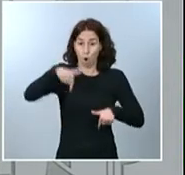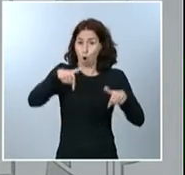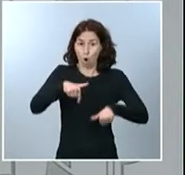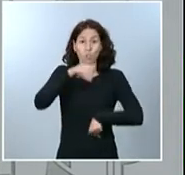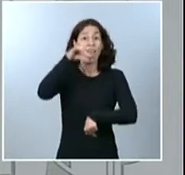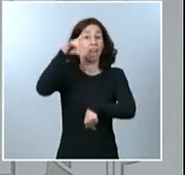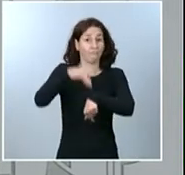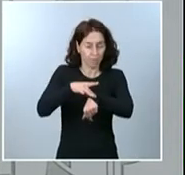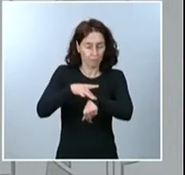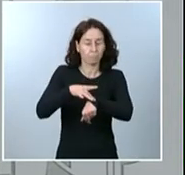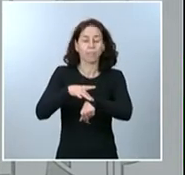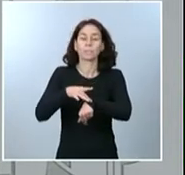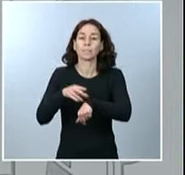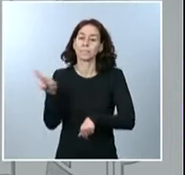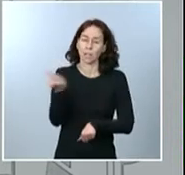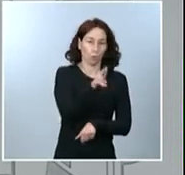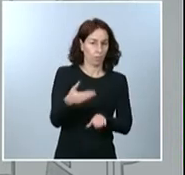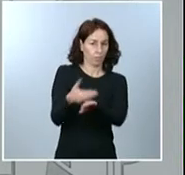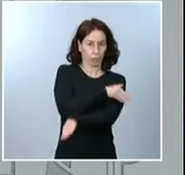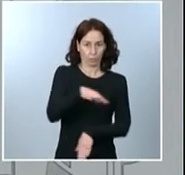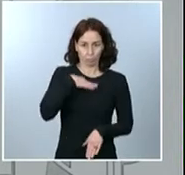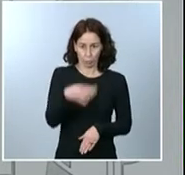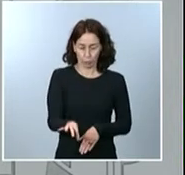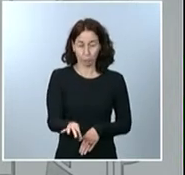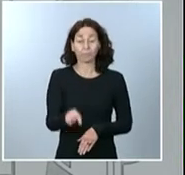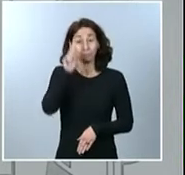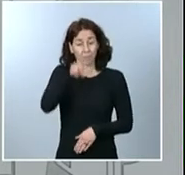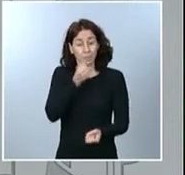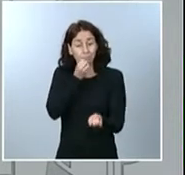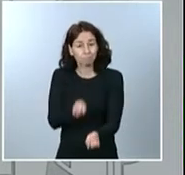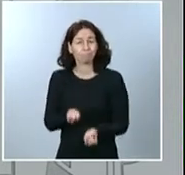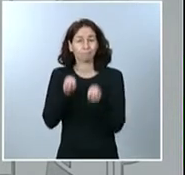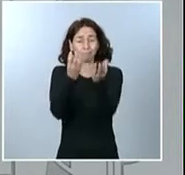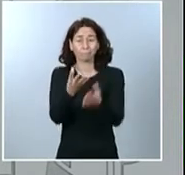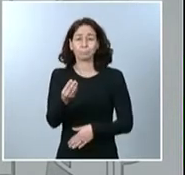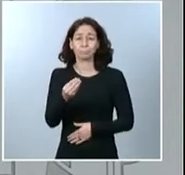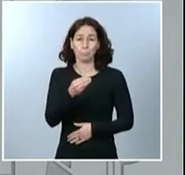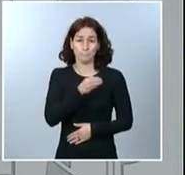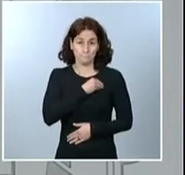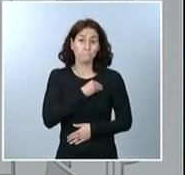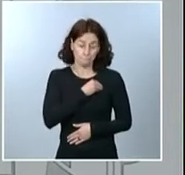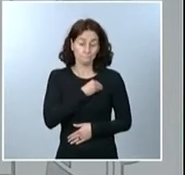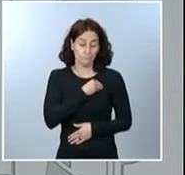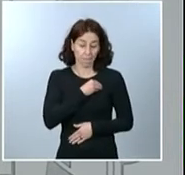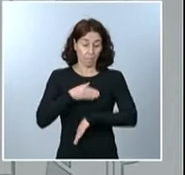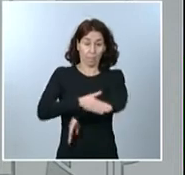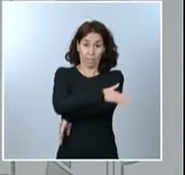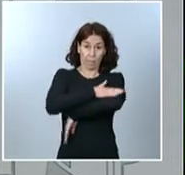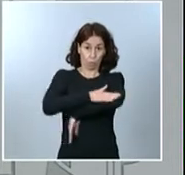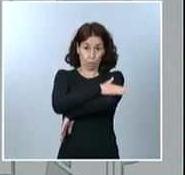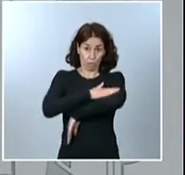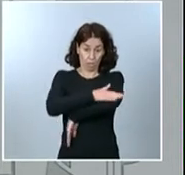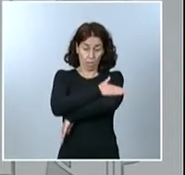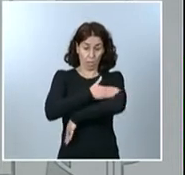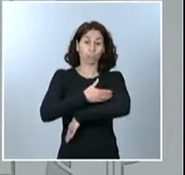recuperen lo más pronto posible. Y traslado también el sentido pésame por parte del Gobierno y del conjunto de la ciudadanía española a quienes han